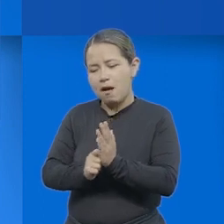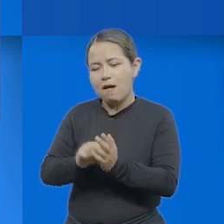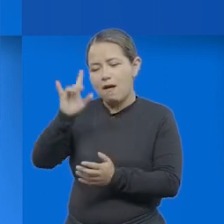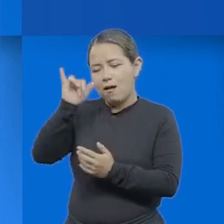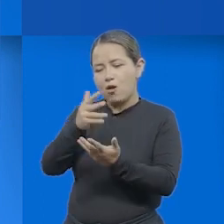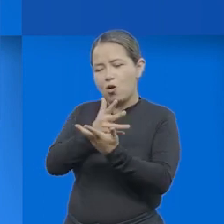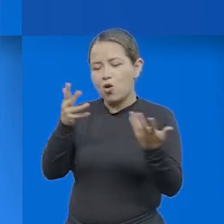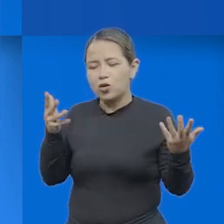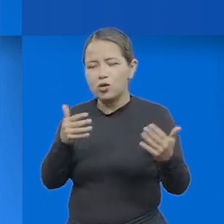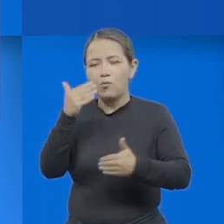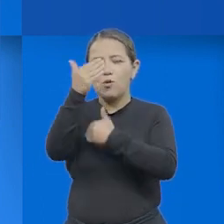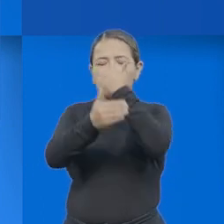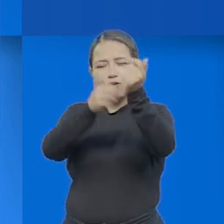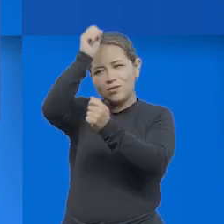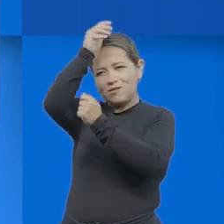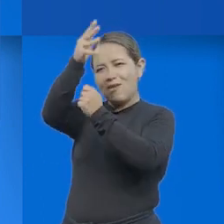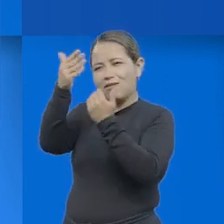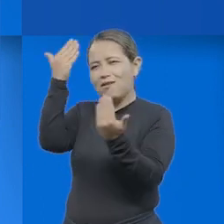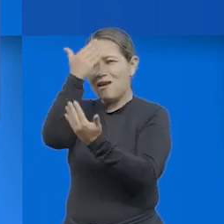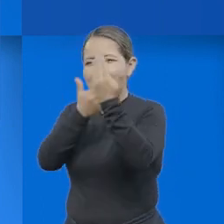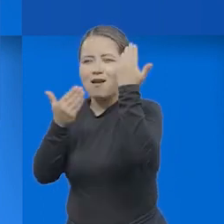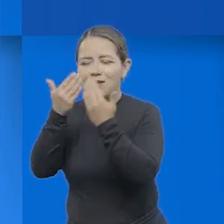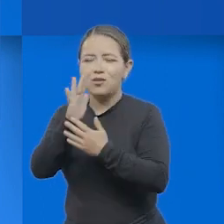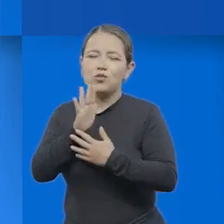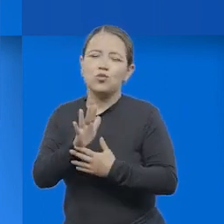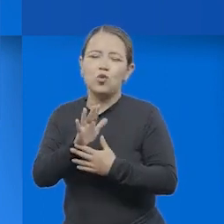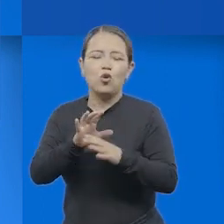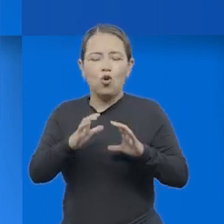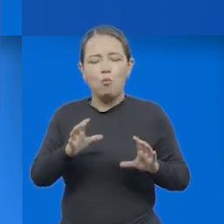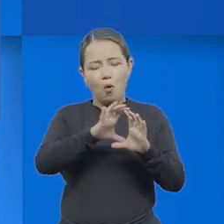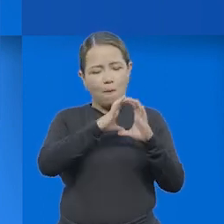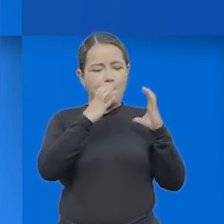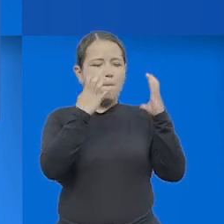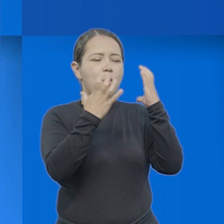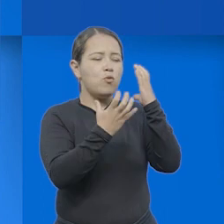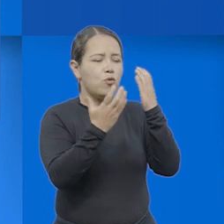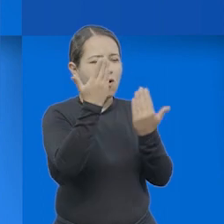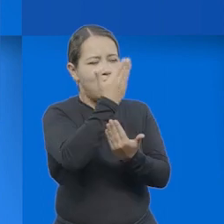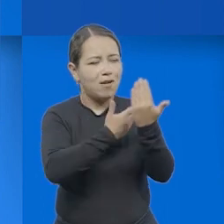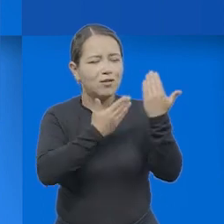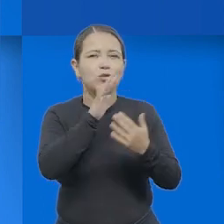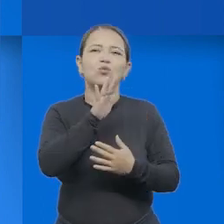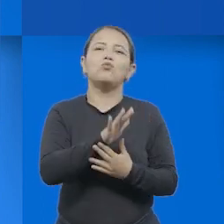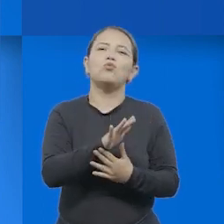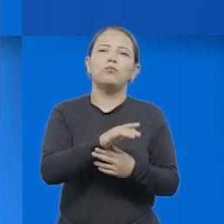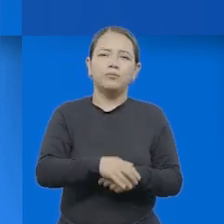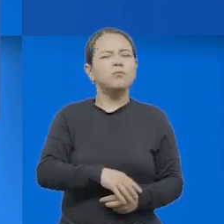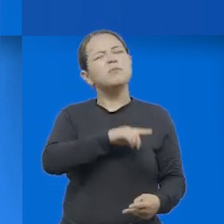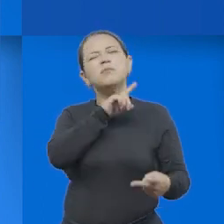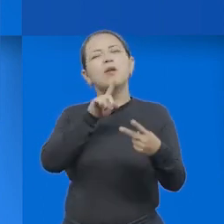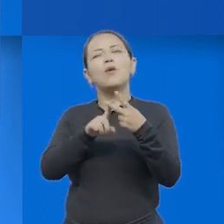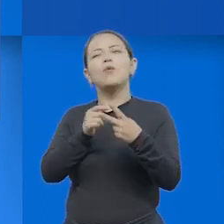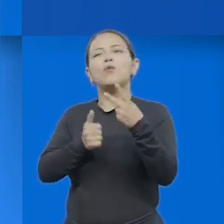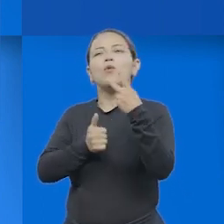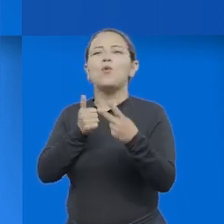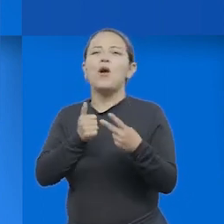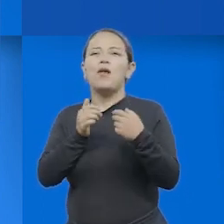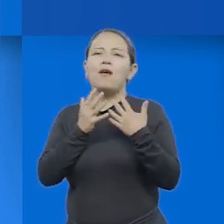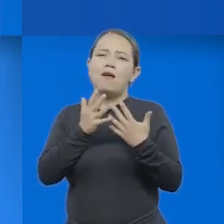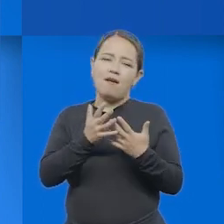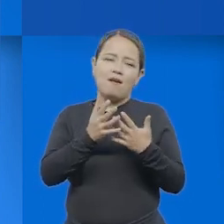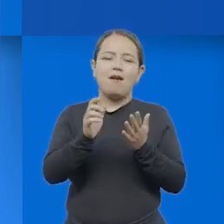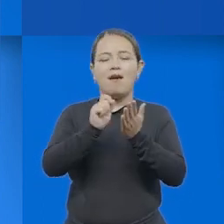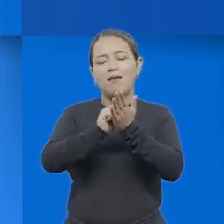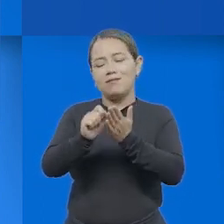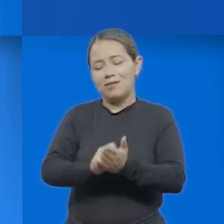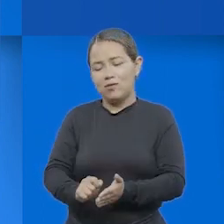inferencias y procesos metadidácticos abordados desde la lectura del mundo. Y un segundo desempeño que sería promover la